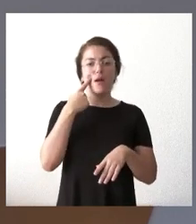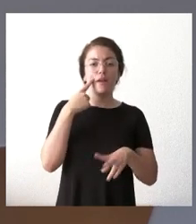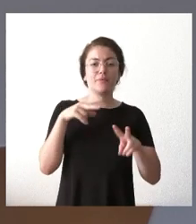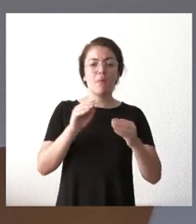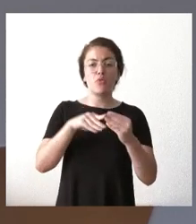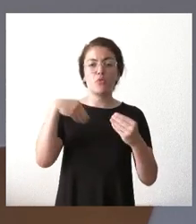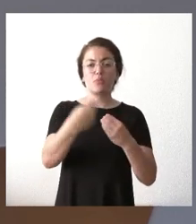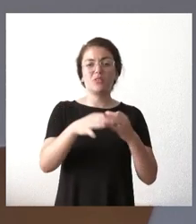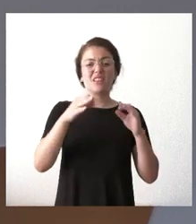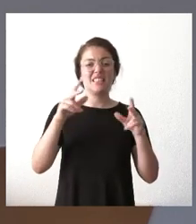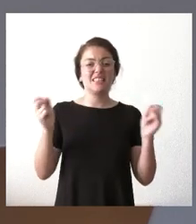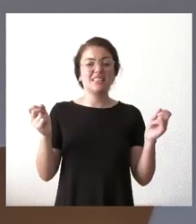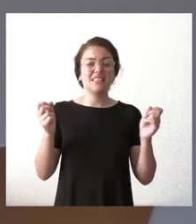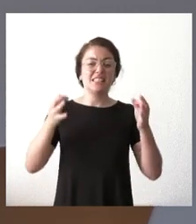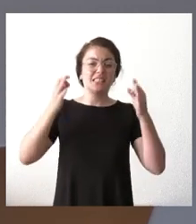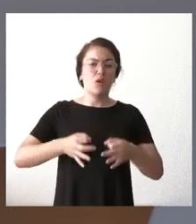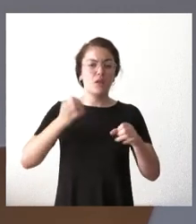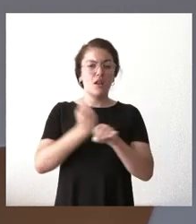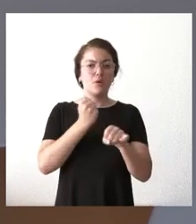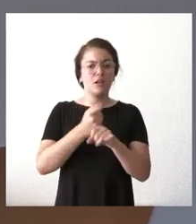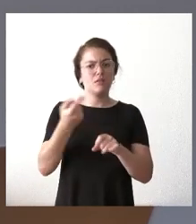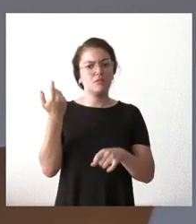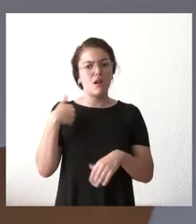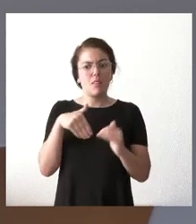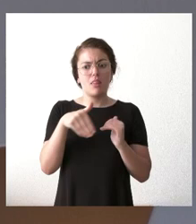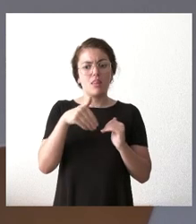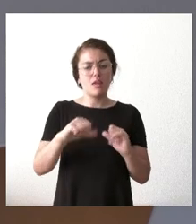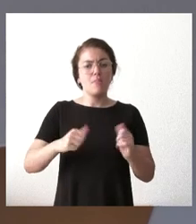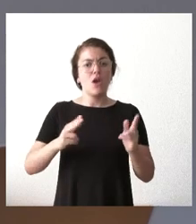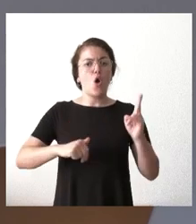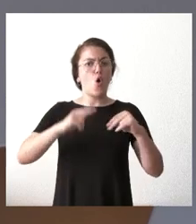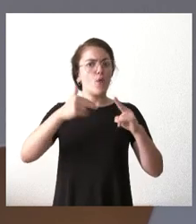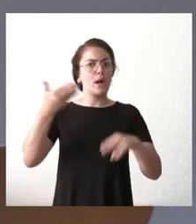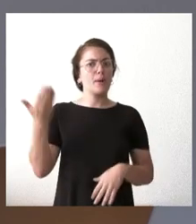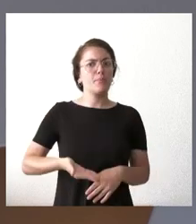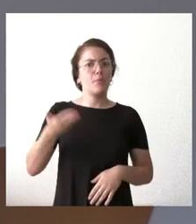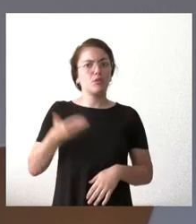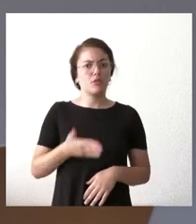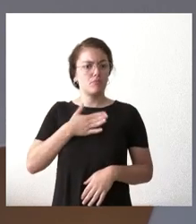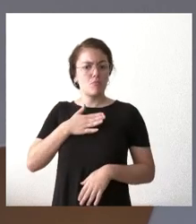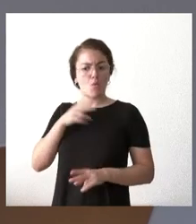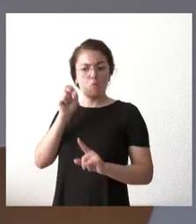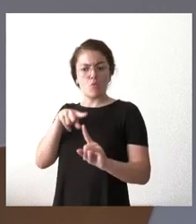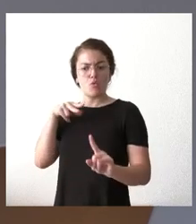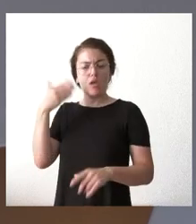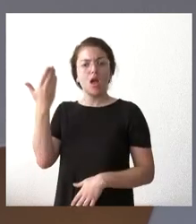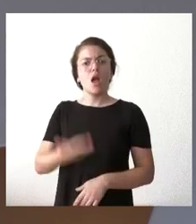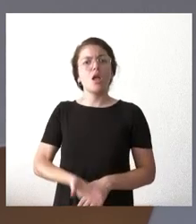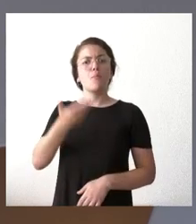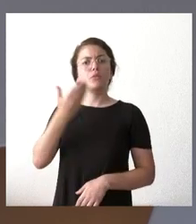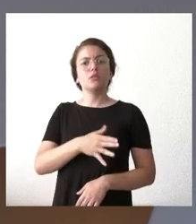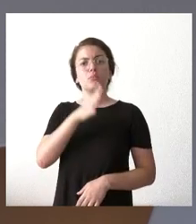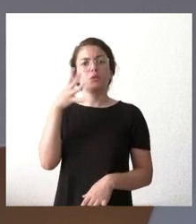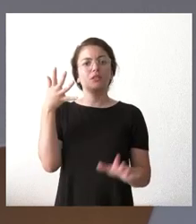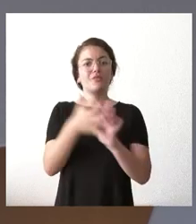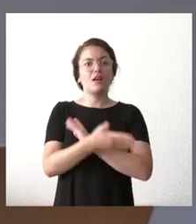y empezarán próximamente las obras son unas obras muy importantes y desde luego desde el punto de vista de este consejero pues muy relevantes porque supone el fin de